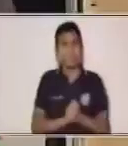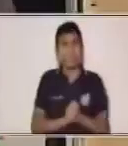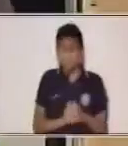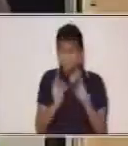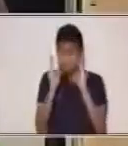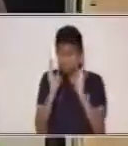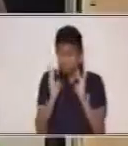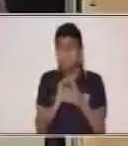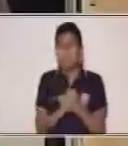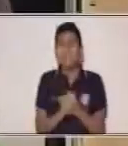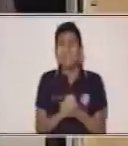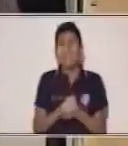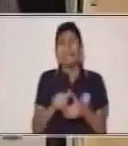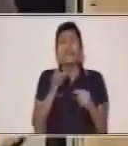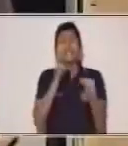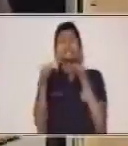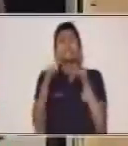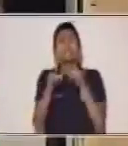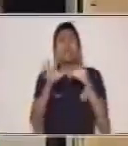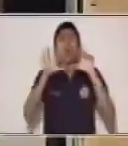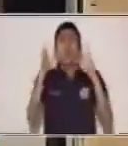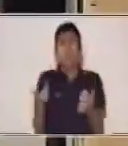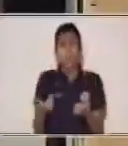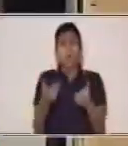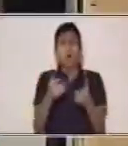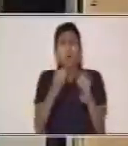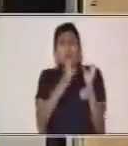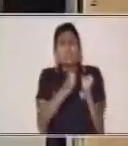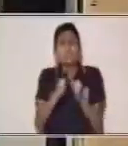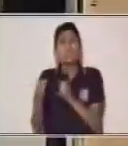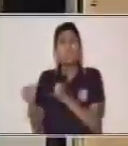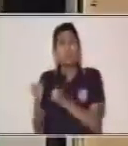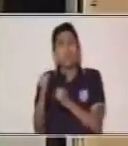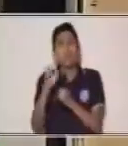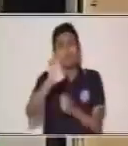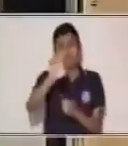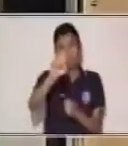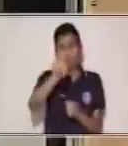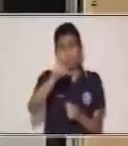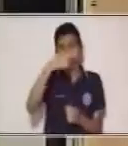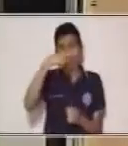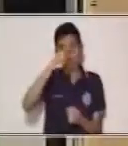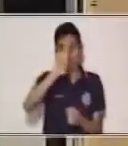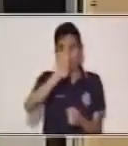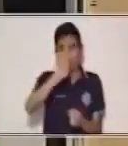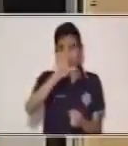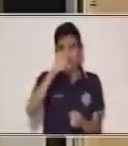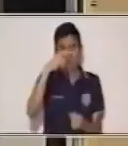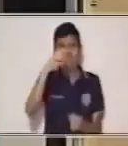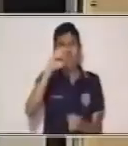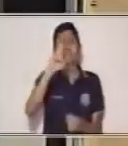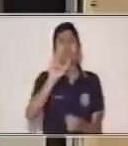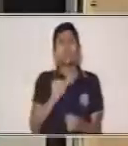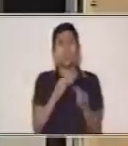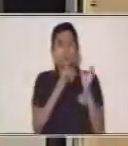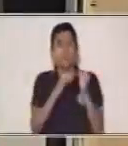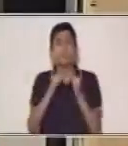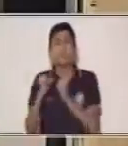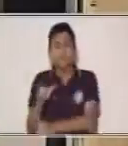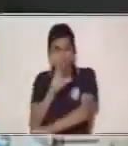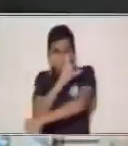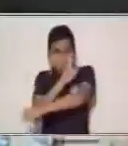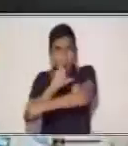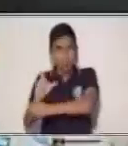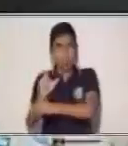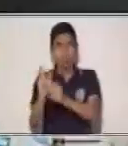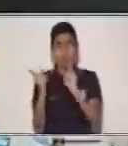que tiene el cuento y las partes que conforman un cuento. Para comenzar, te voy a